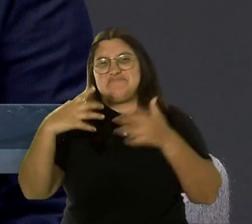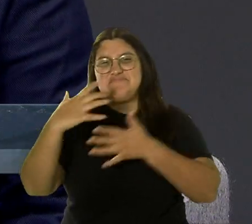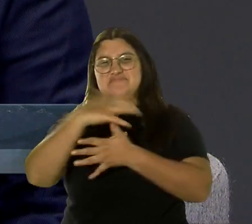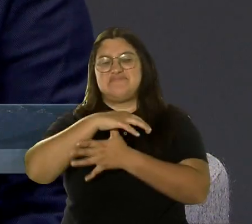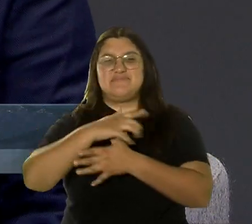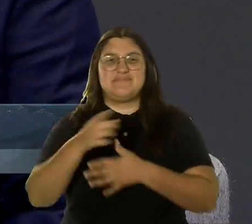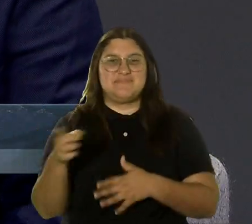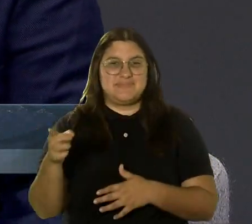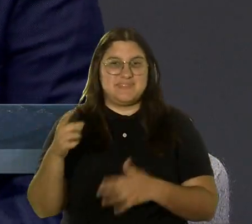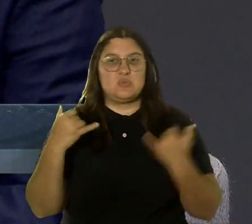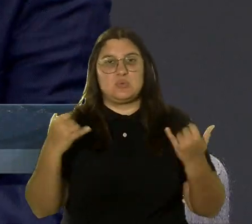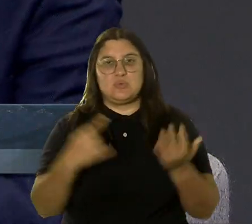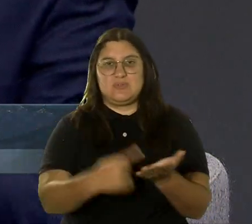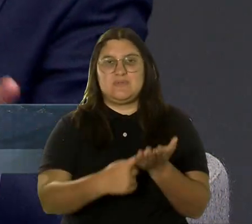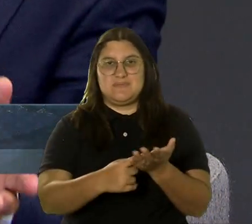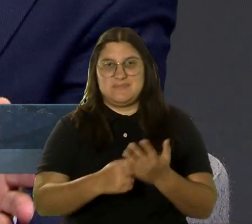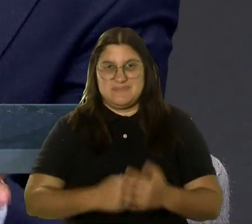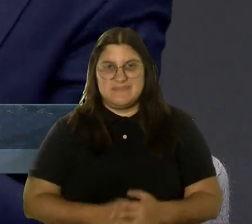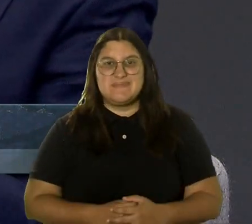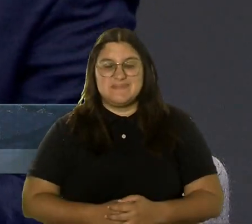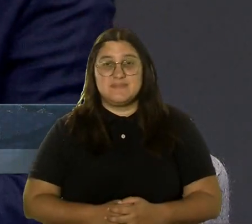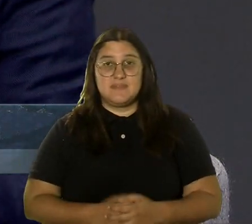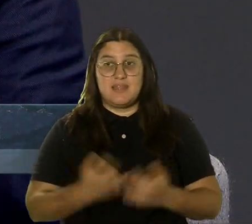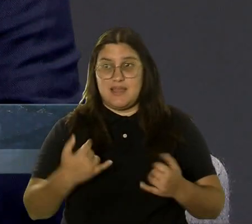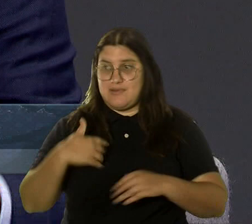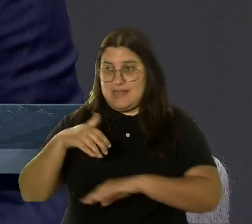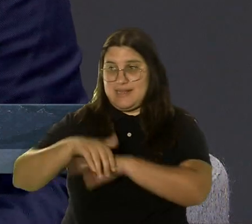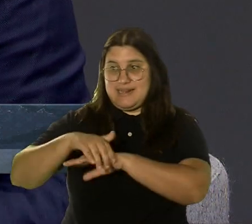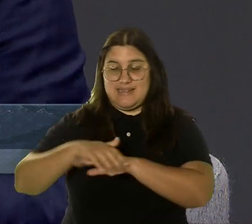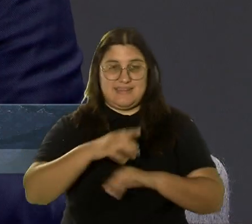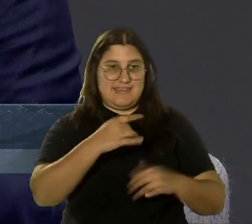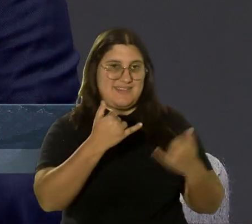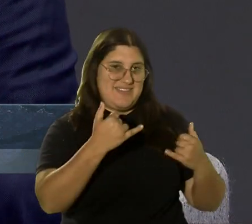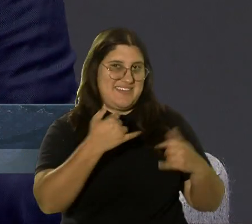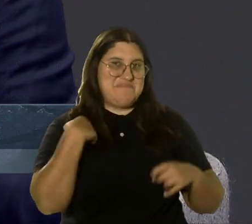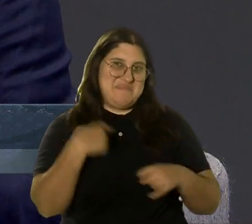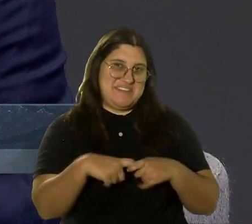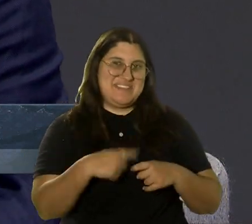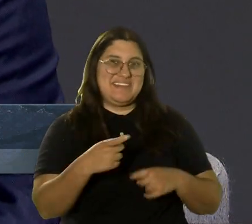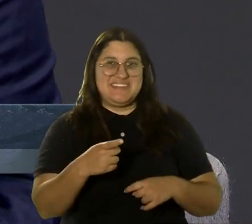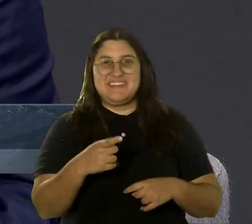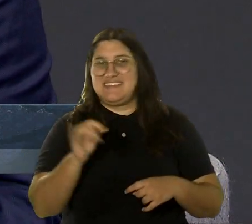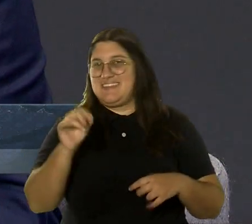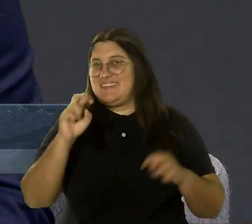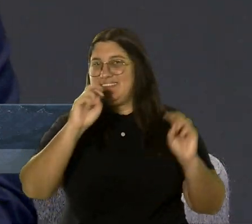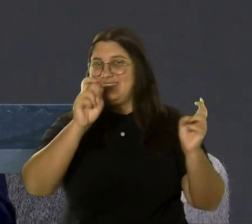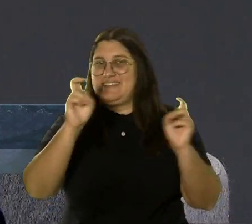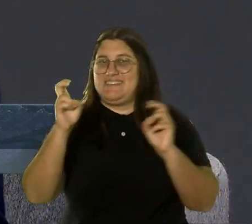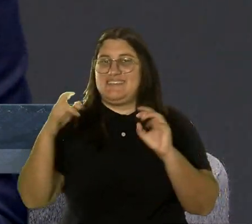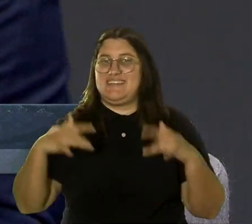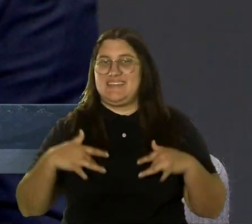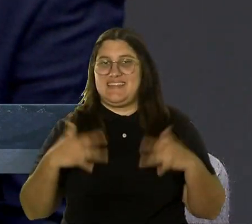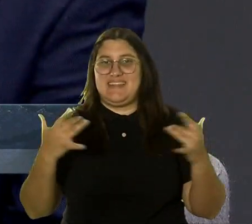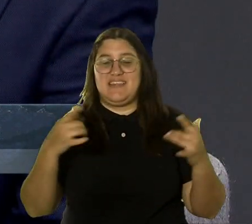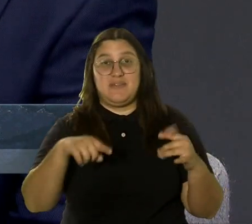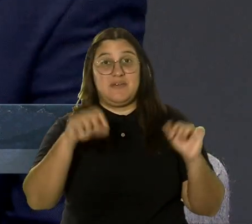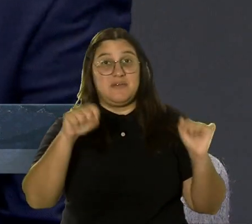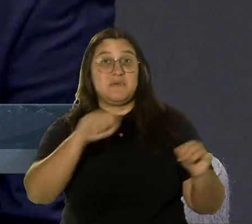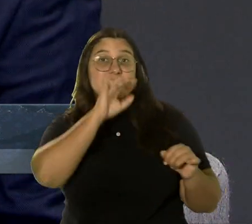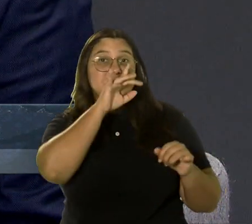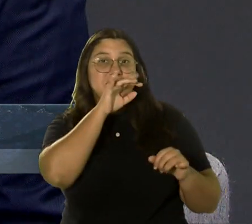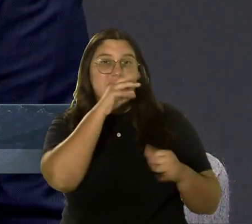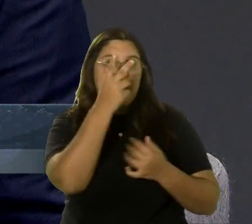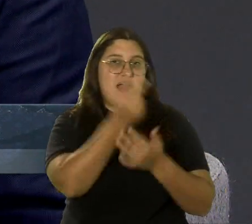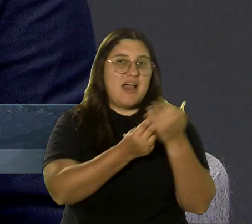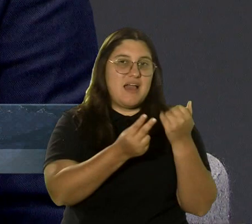día de hoy. Al principio lo dijimos en inglés y ahora en español para que vean que en ese tipo de evento usted puede hablar ambos